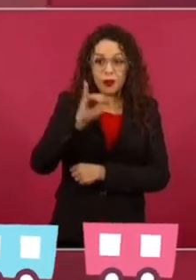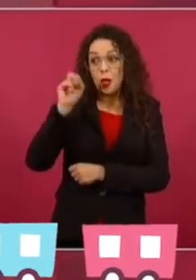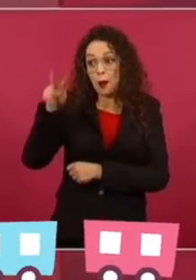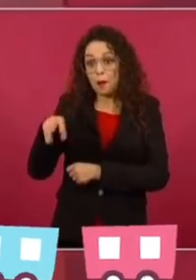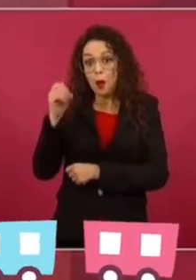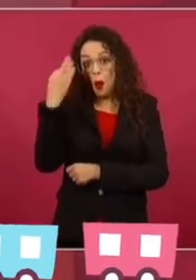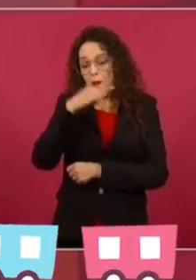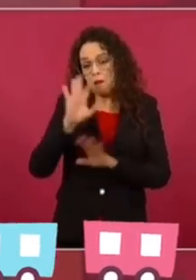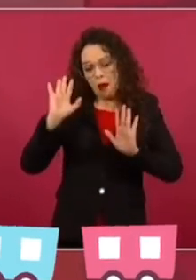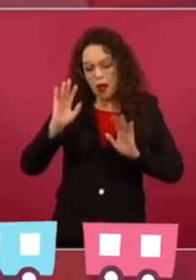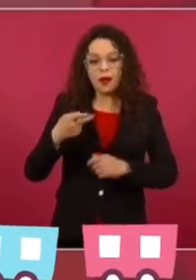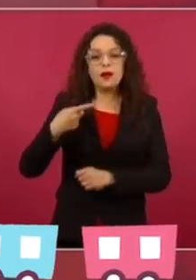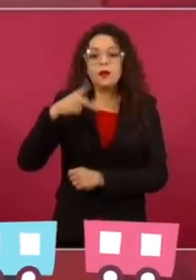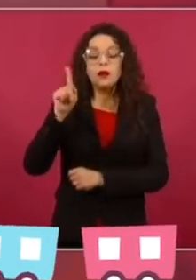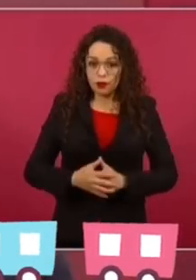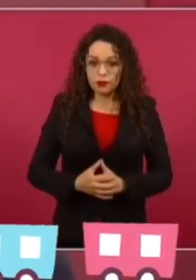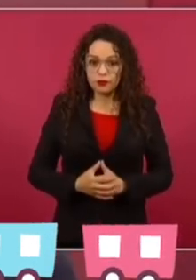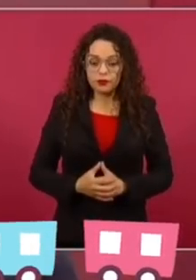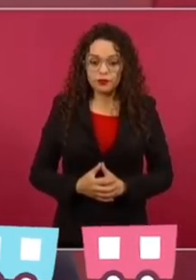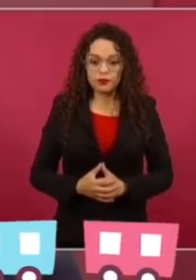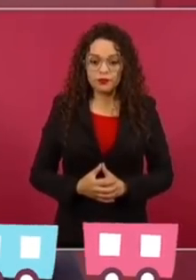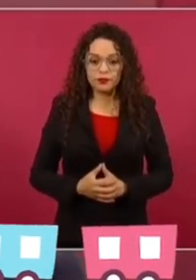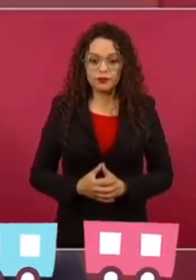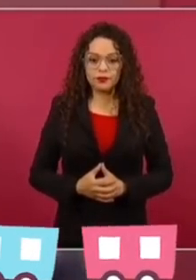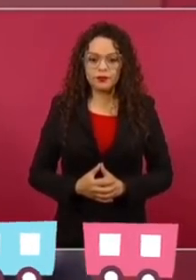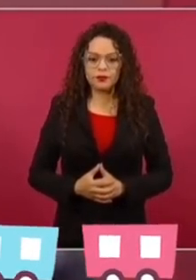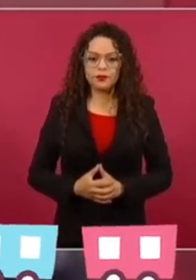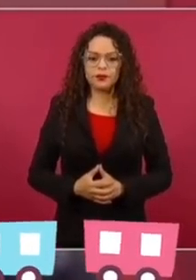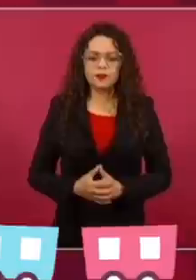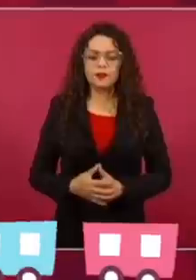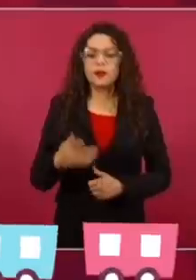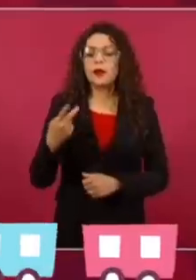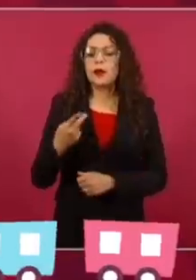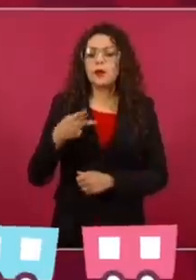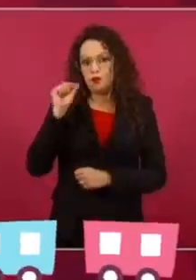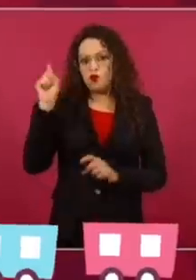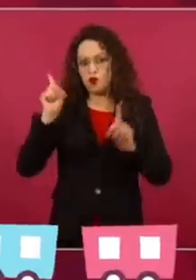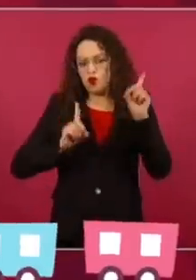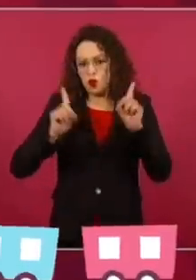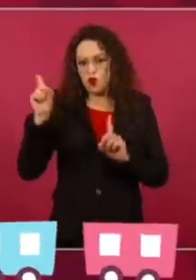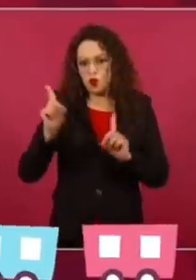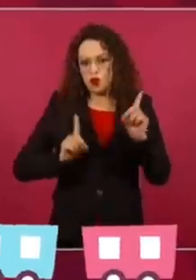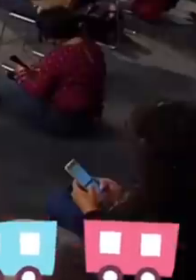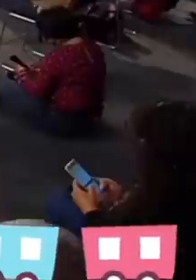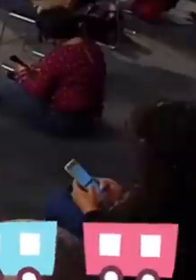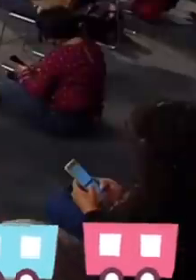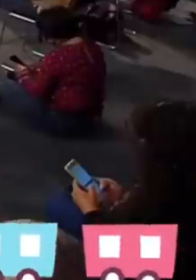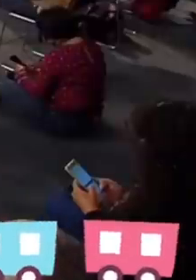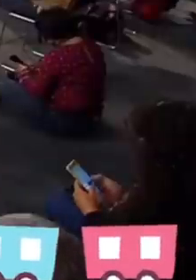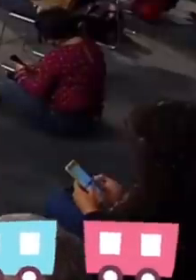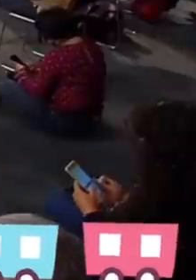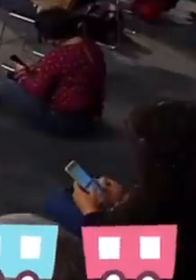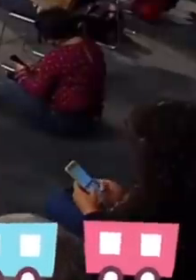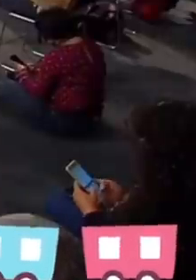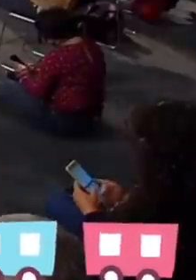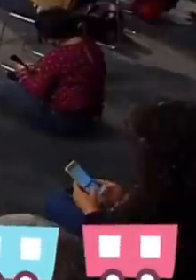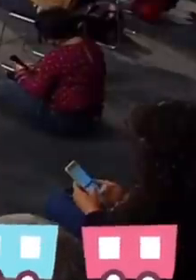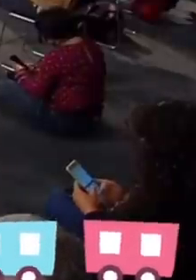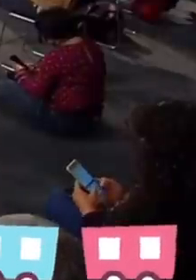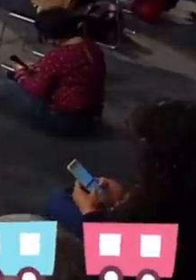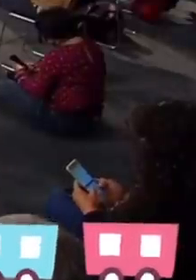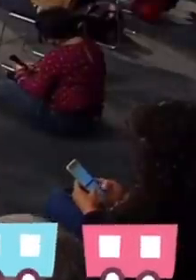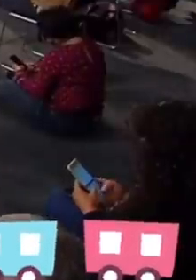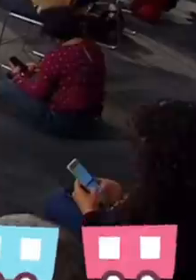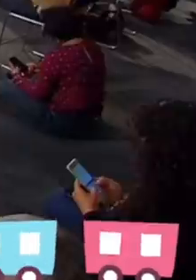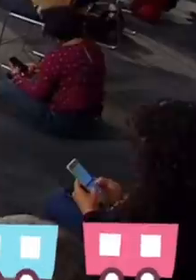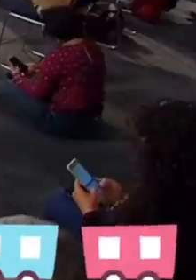y que incluso tenemos ciertas dudas sobre su actuación. Entonces, lo mejor